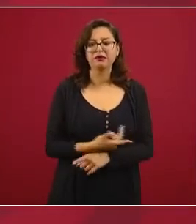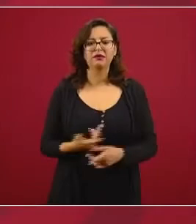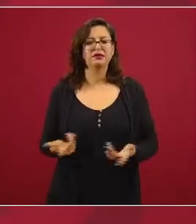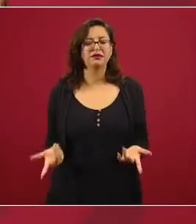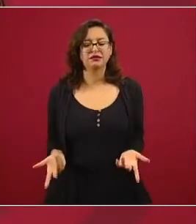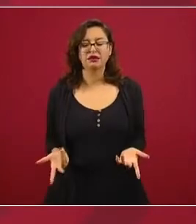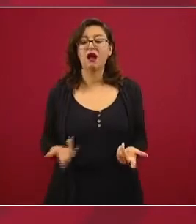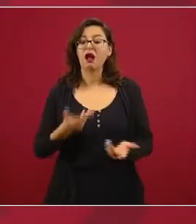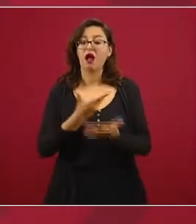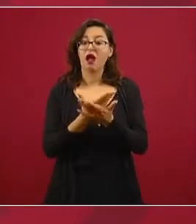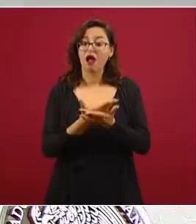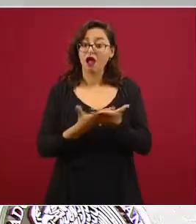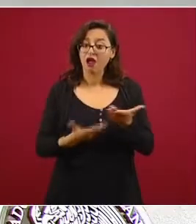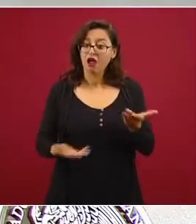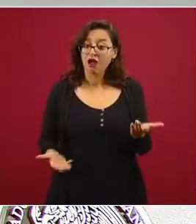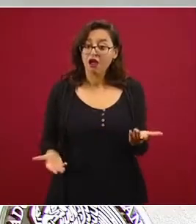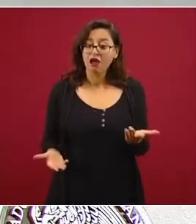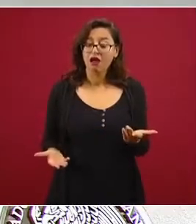ahora